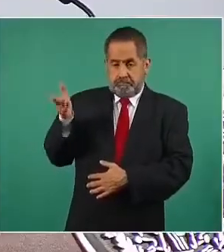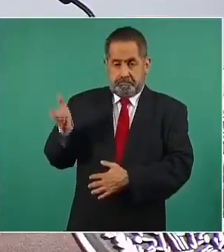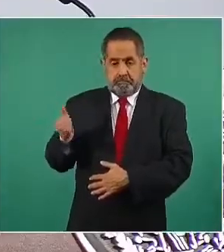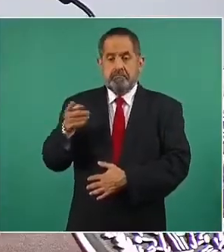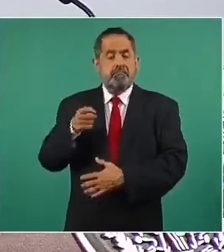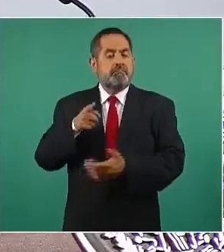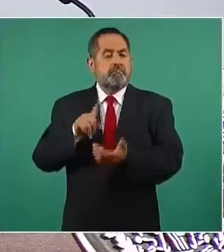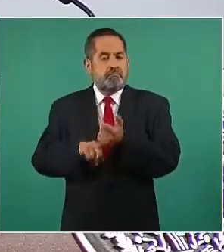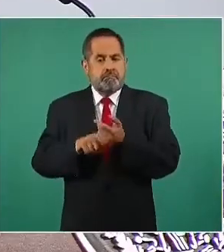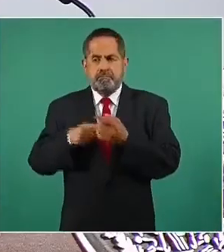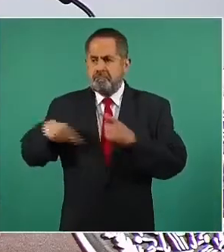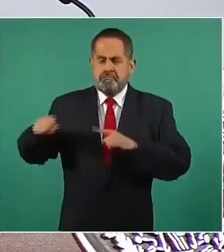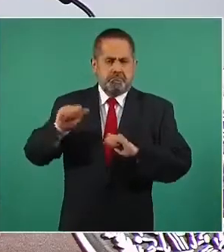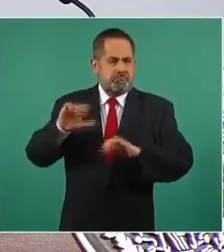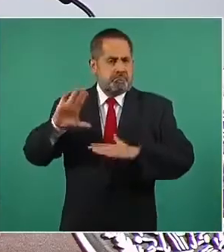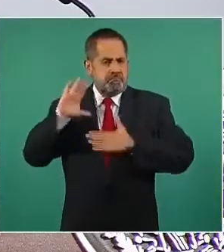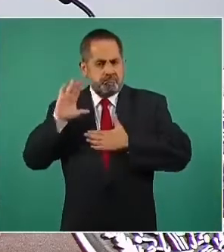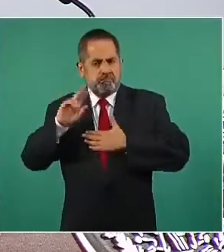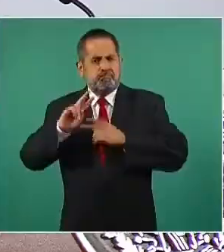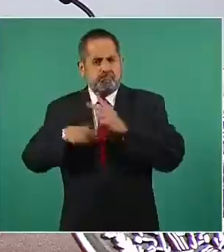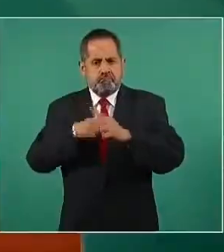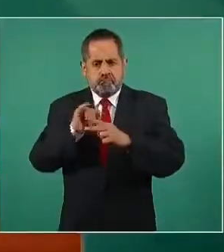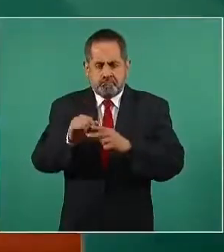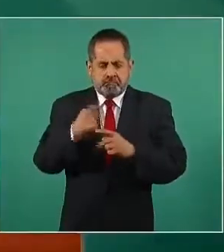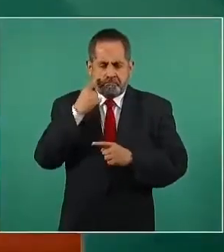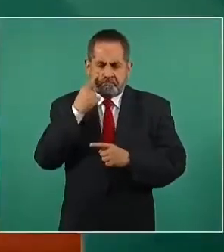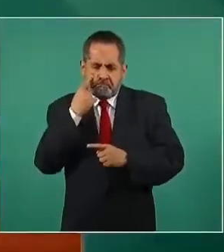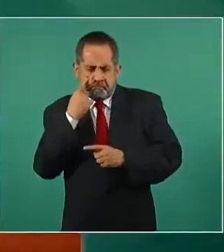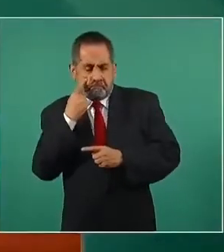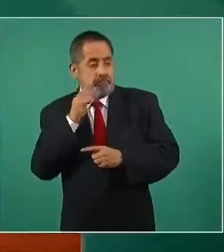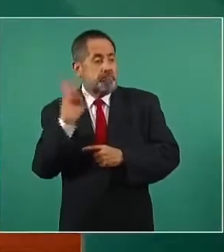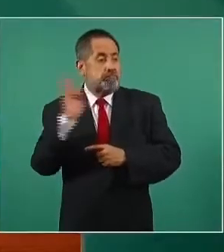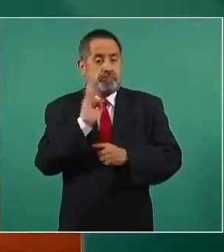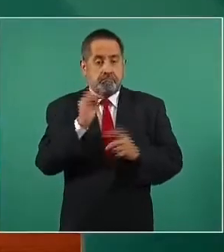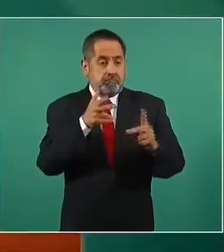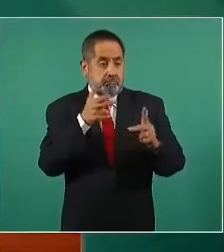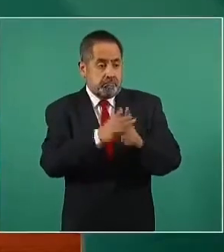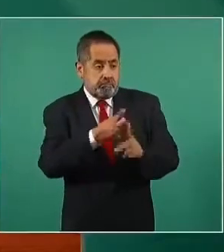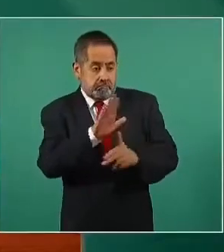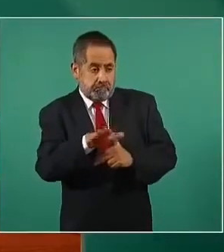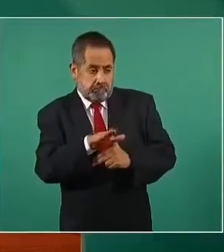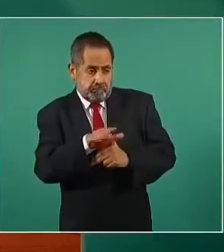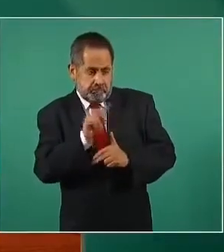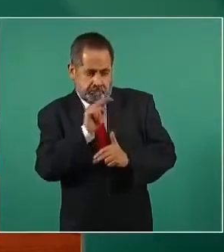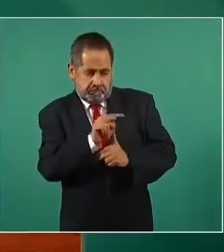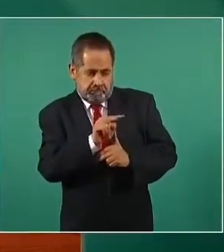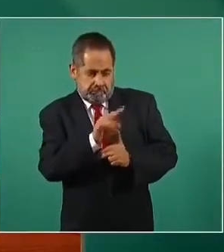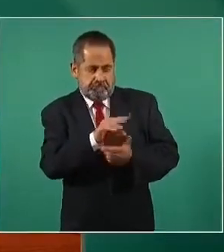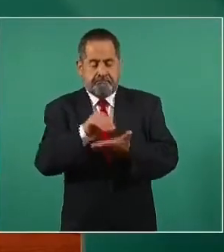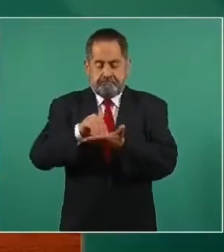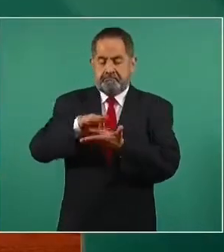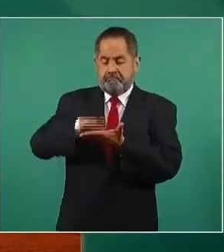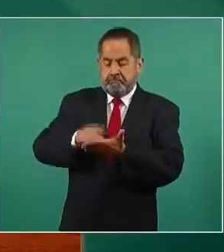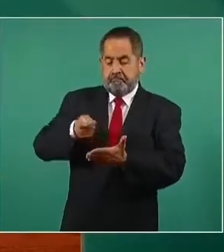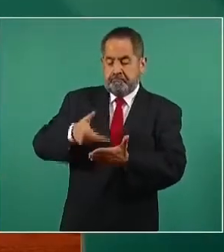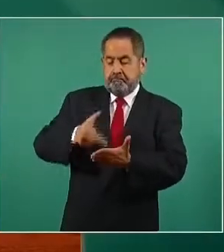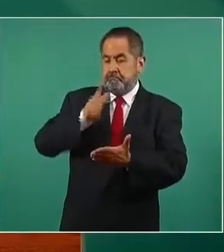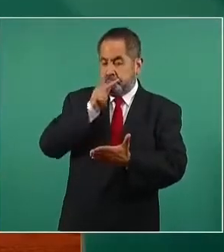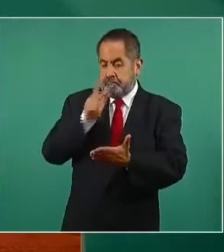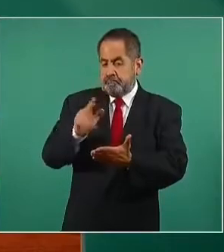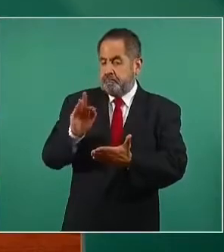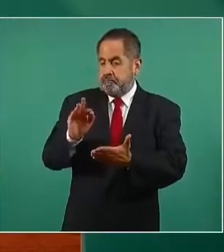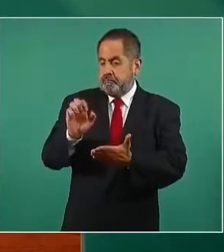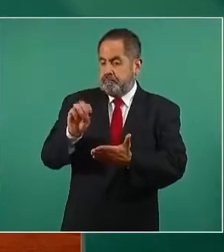tenemos el compromiso de clasificar adecuadamente los feminicidios, sin